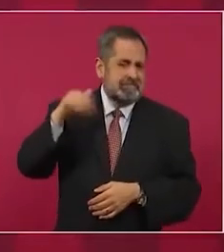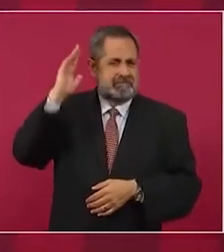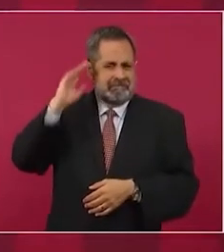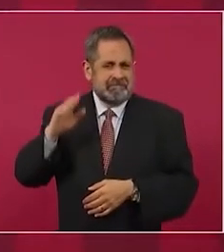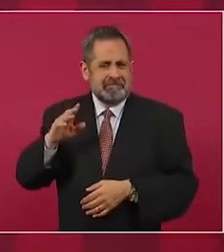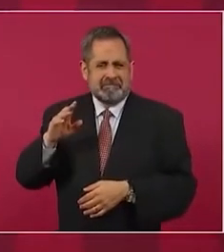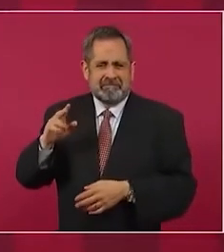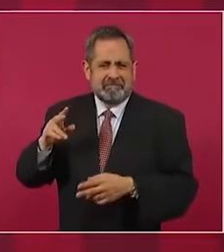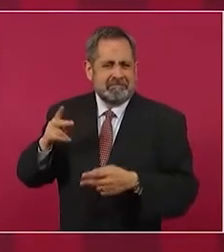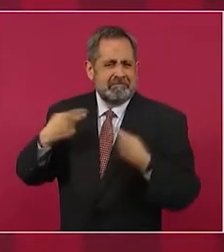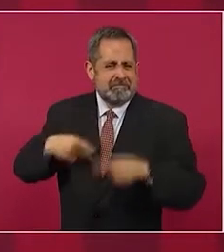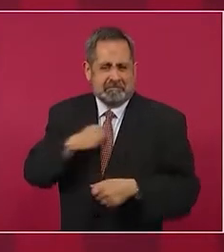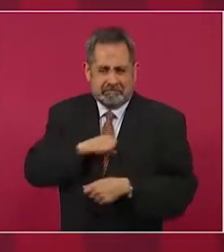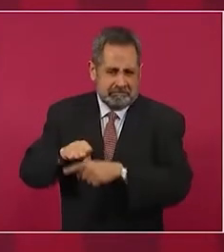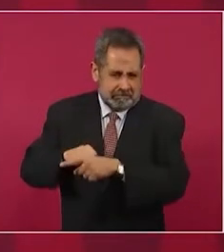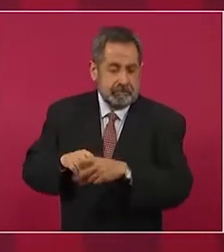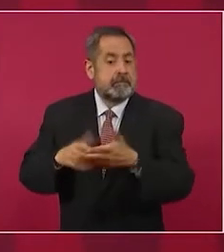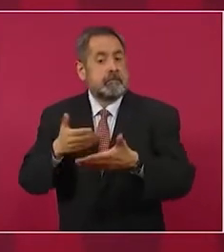ahora no.